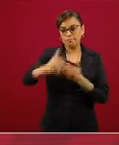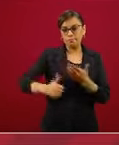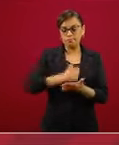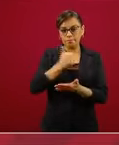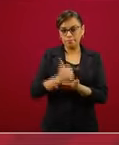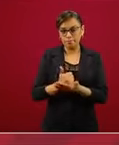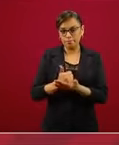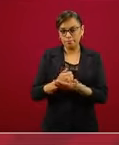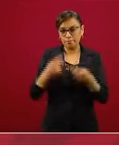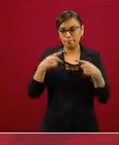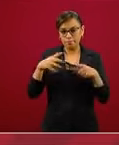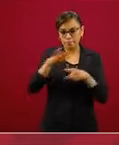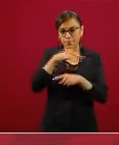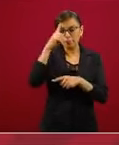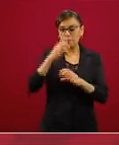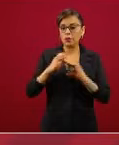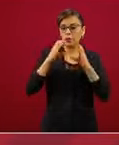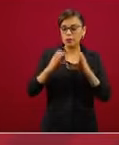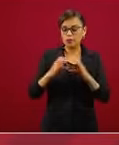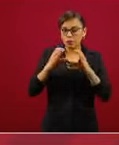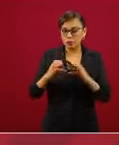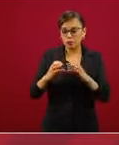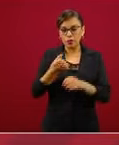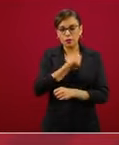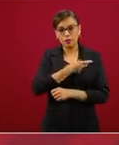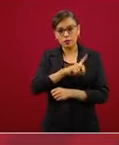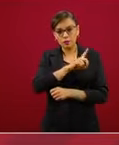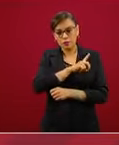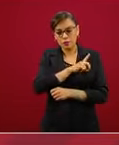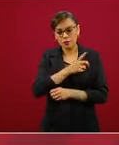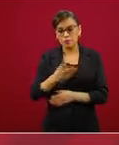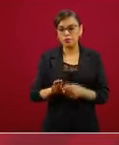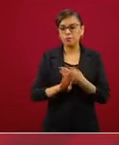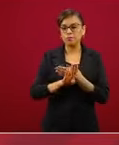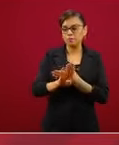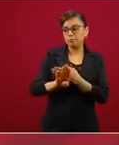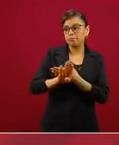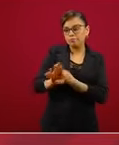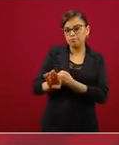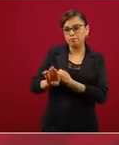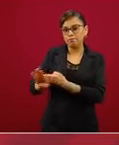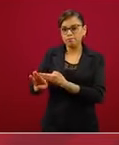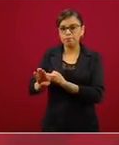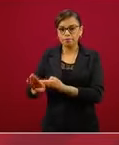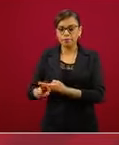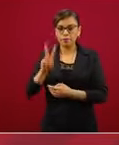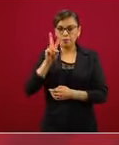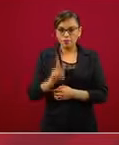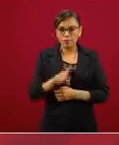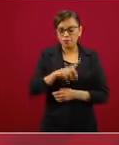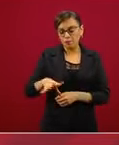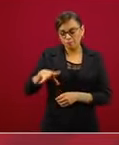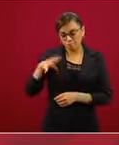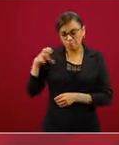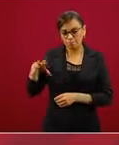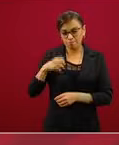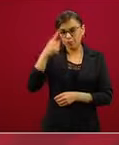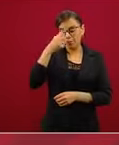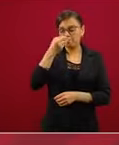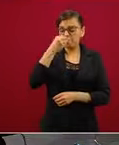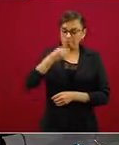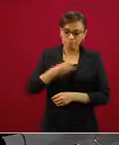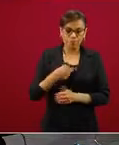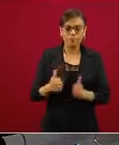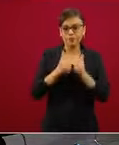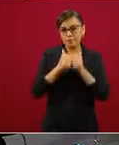preservar las medidas de higiene, de prevención, el gran esfuerzo que han estado haciendo por permanecer en casa en la